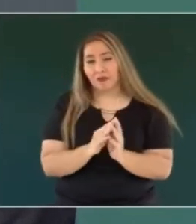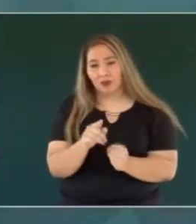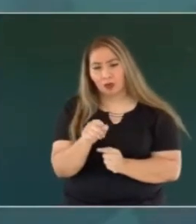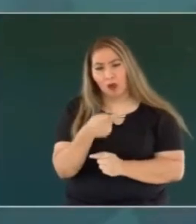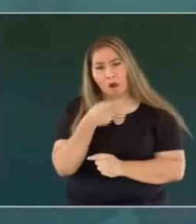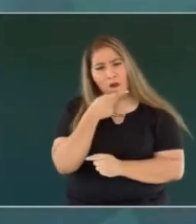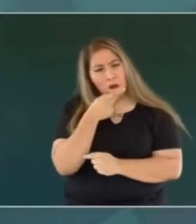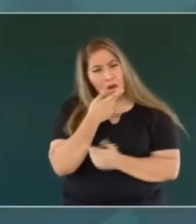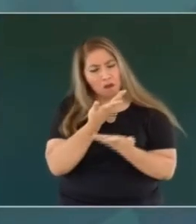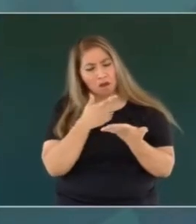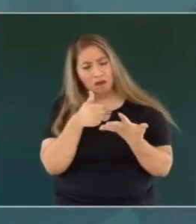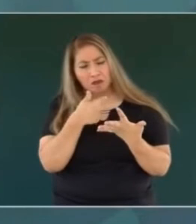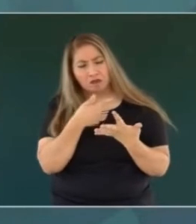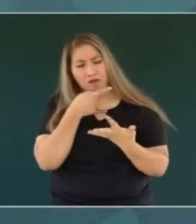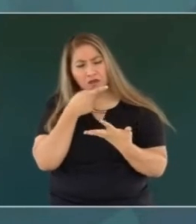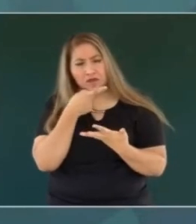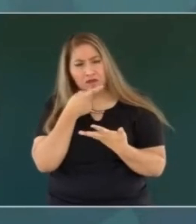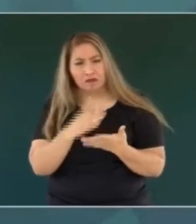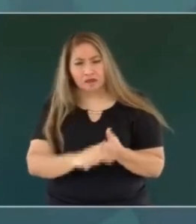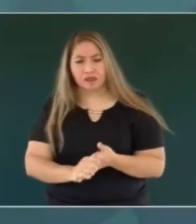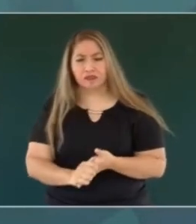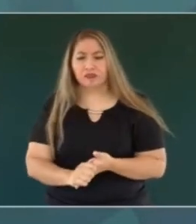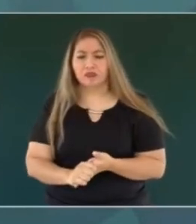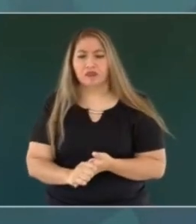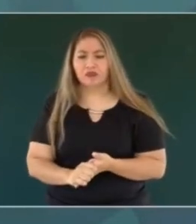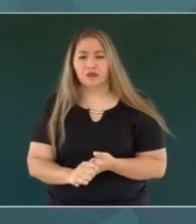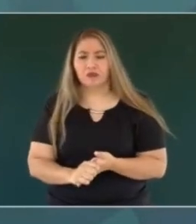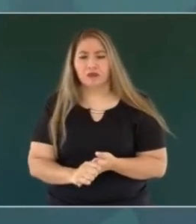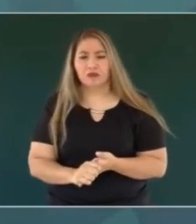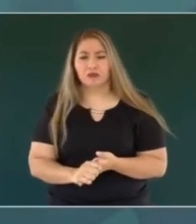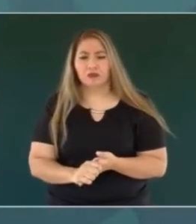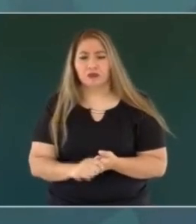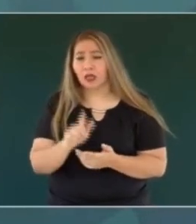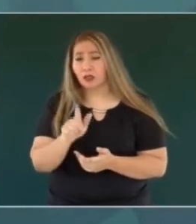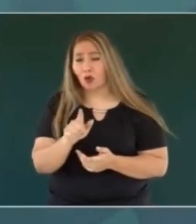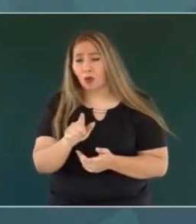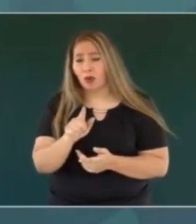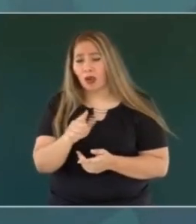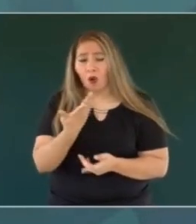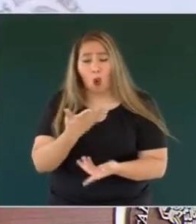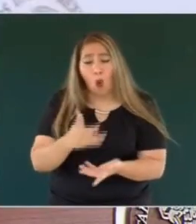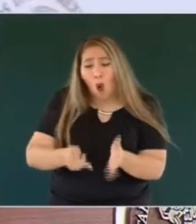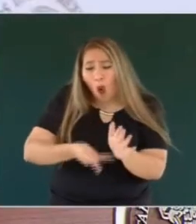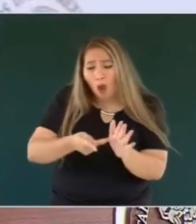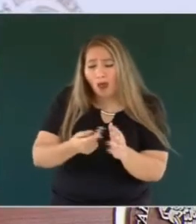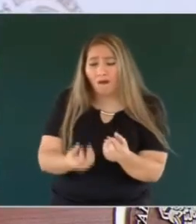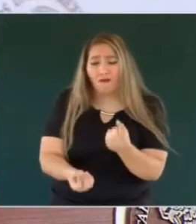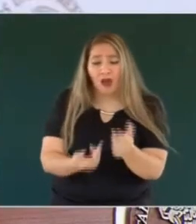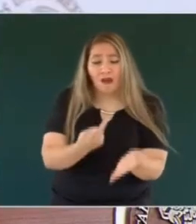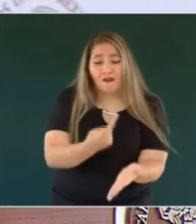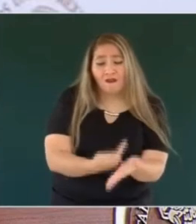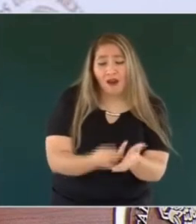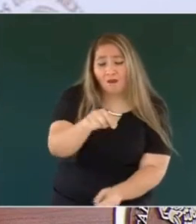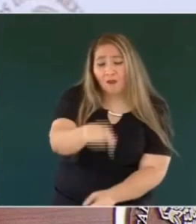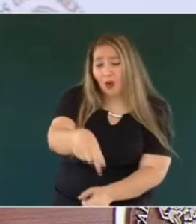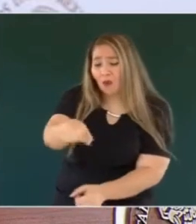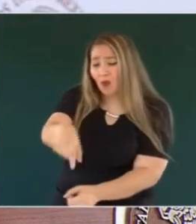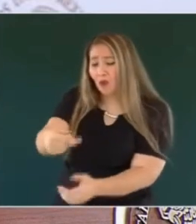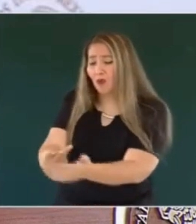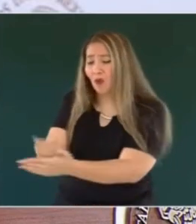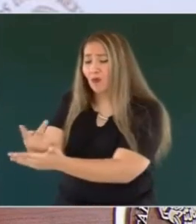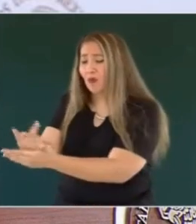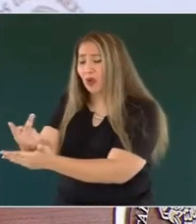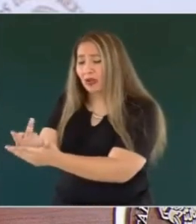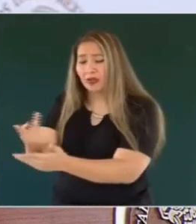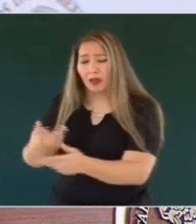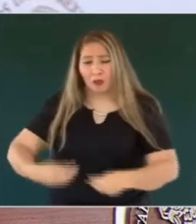planteando sobre la reforestación. Ya el programa